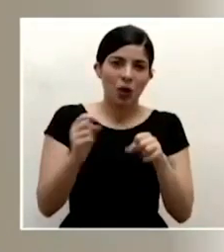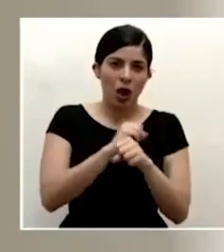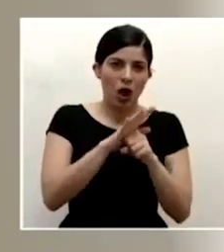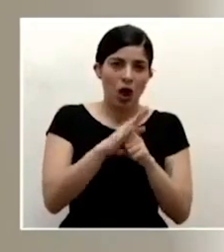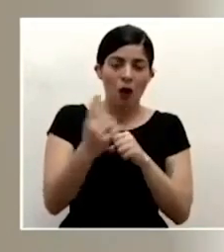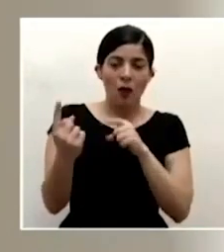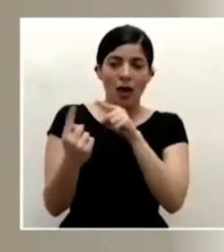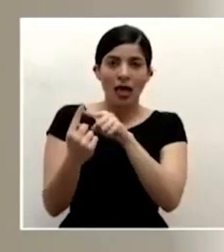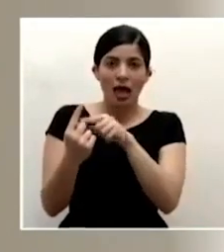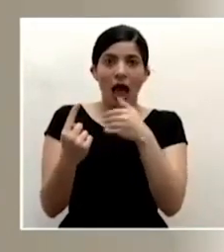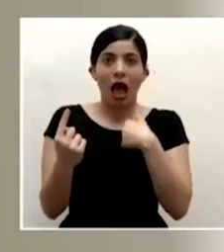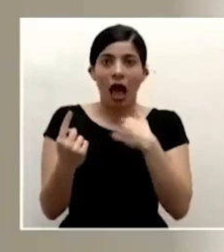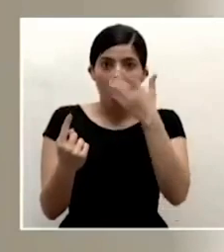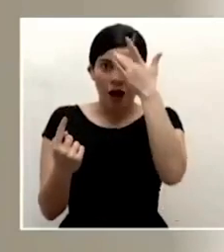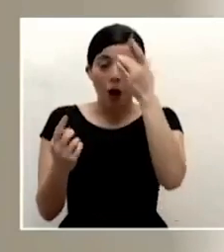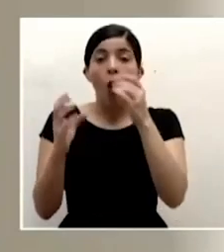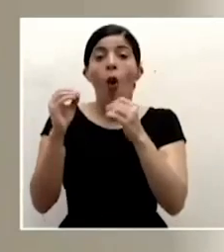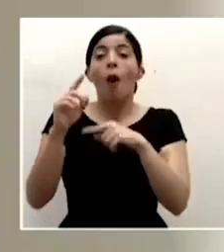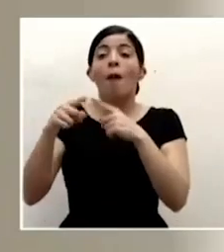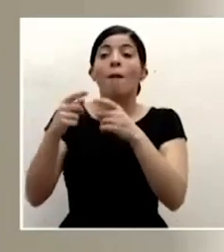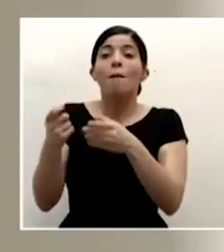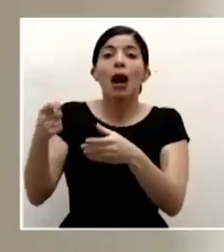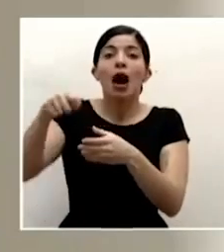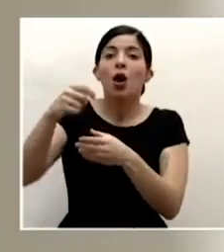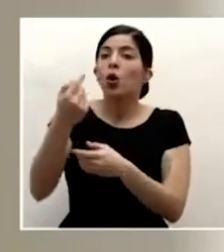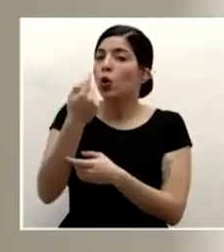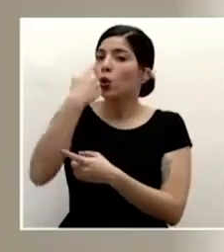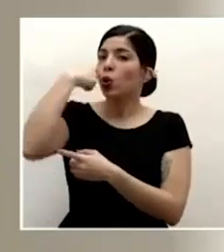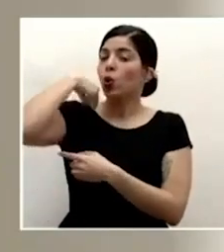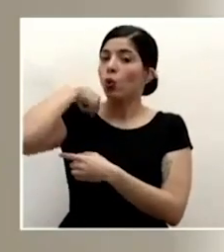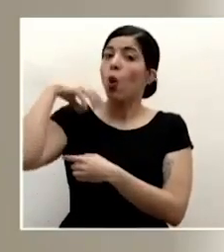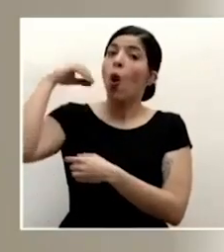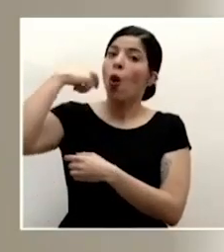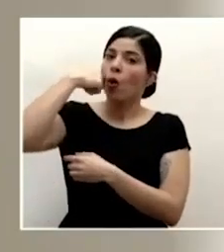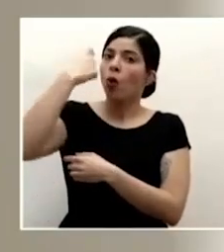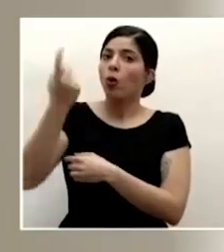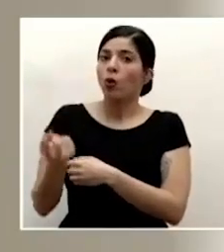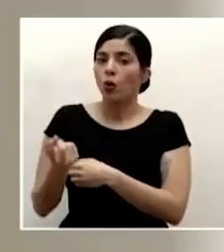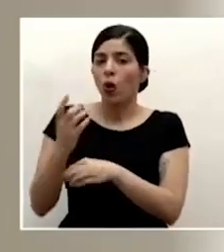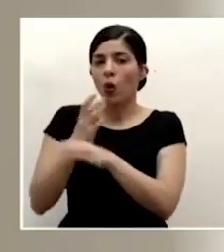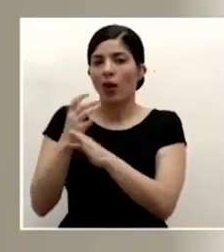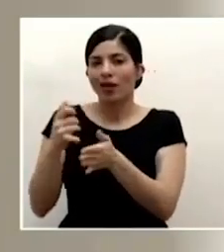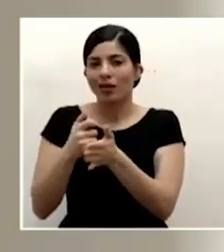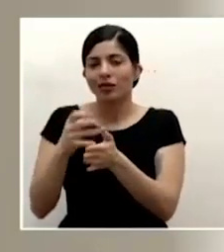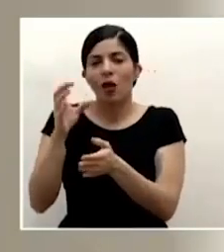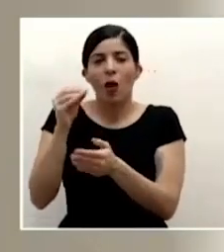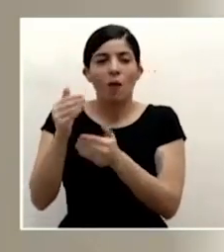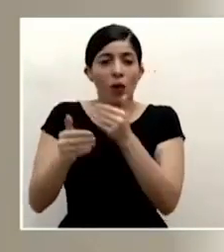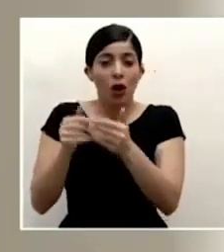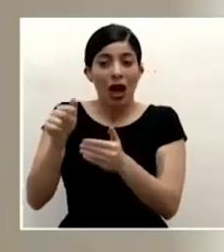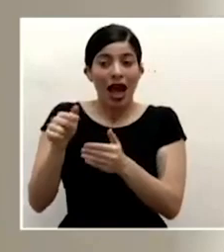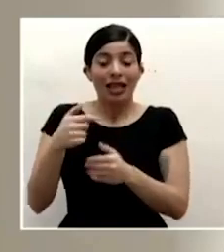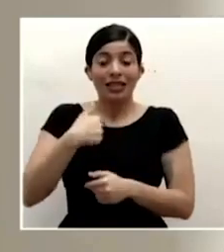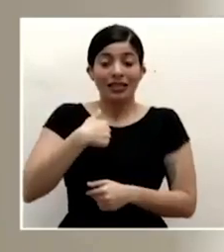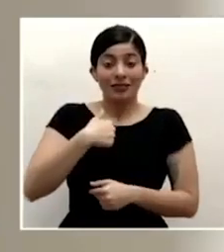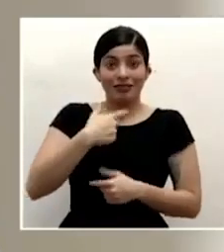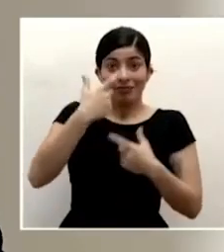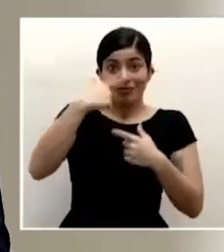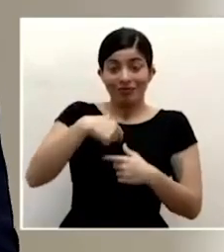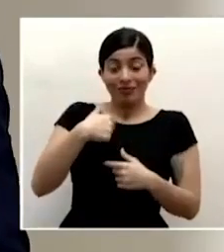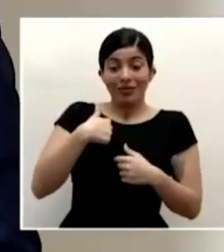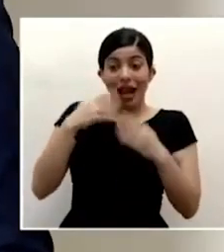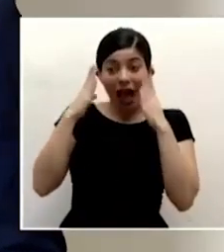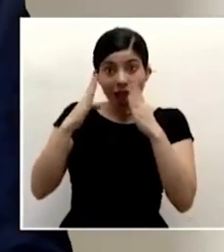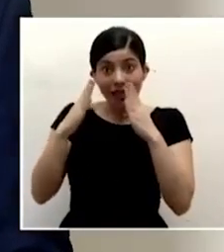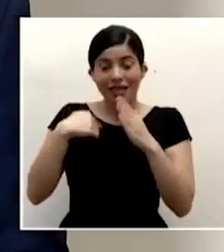vayan a hacer una intubación una extubación ya en unidad de cuidados intensivos o procedimientos similares tienen que usar la N95